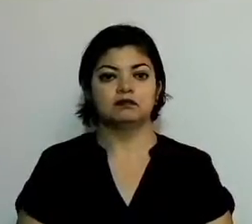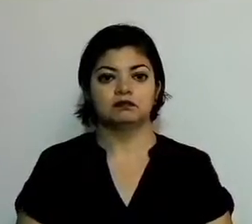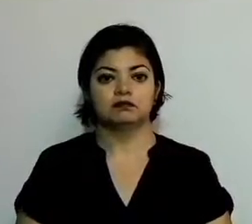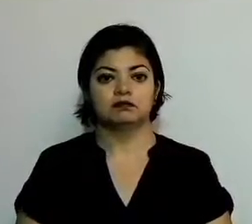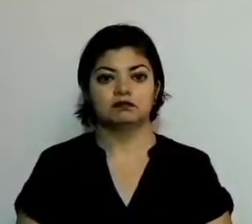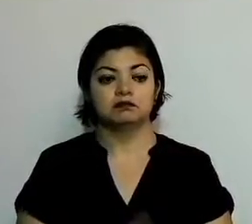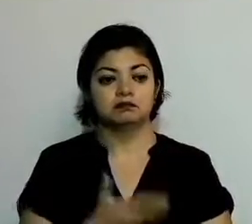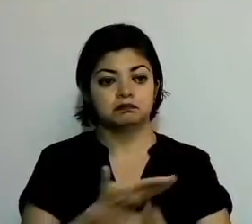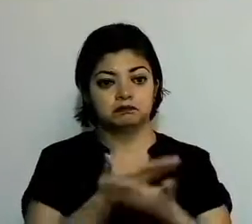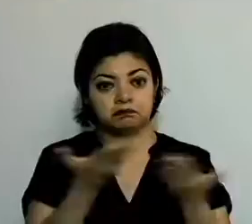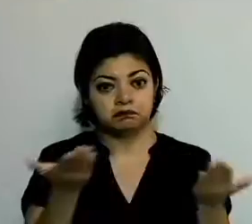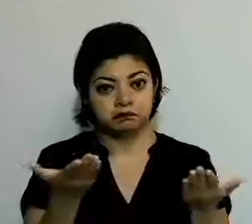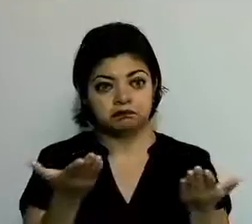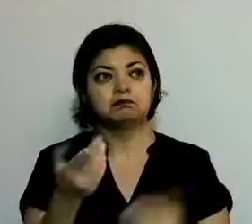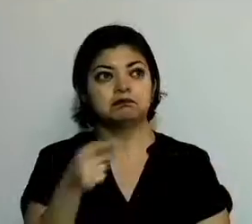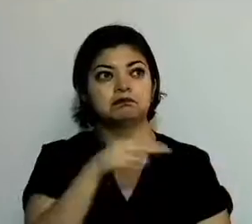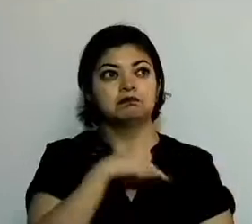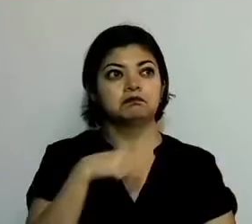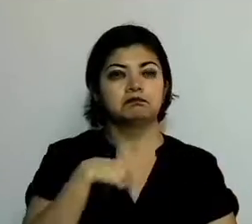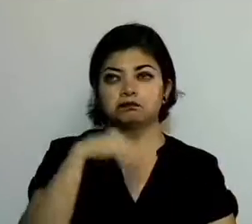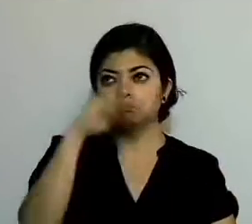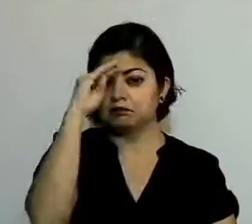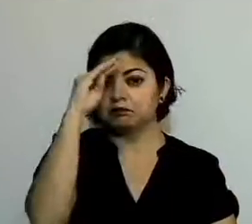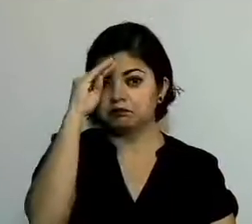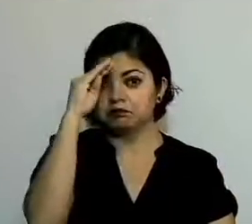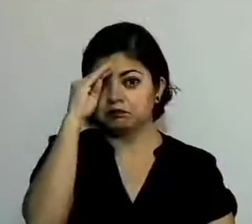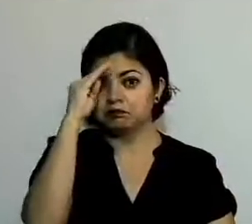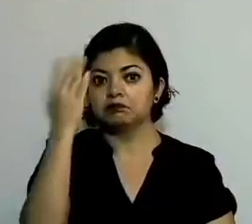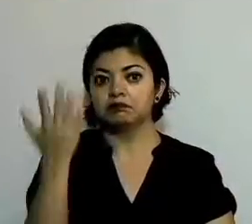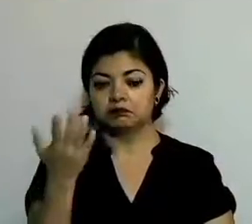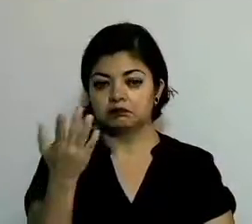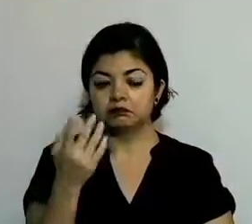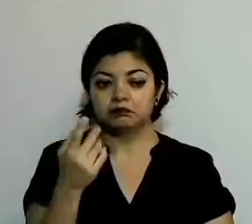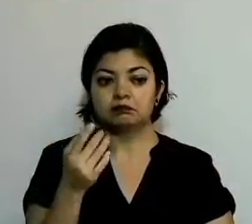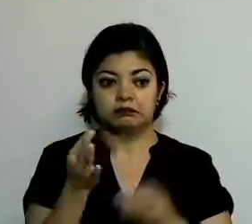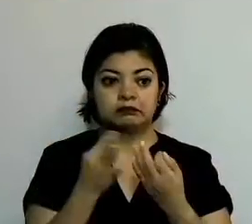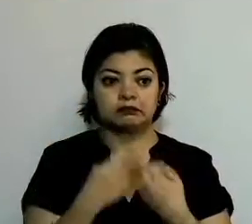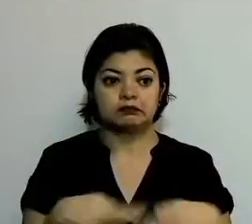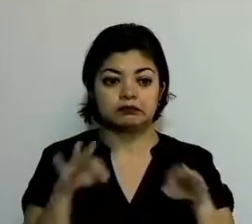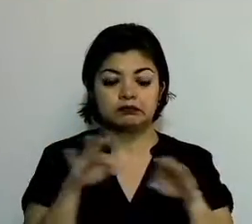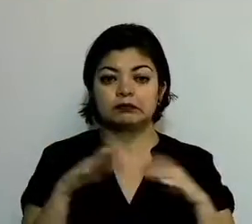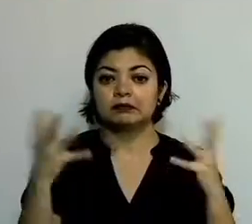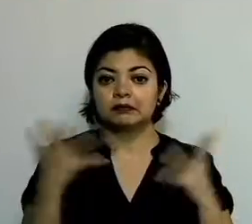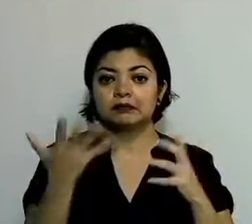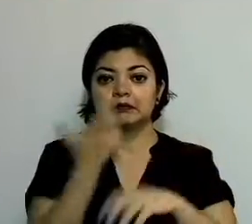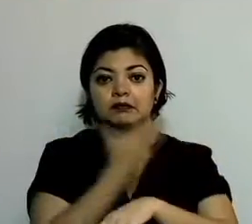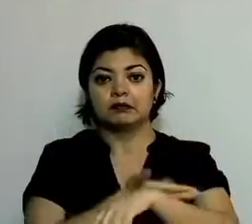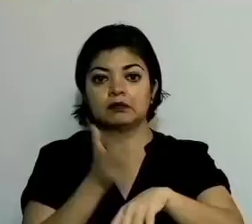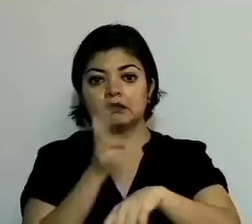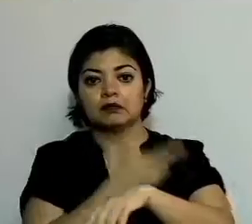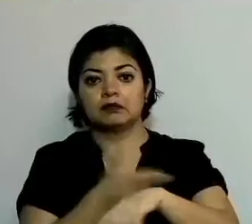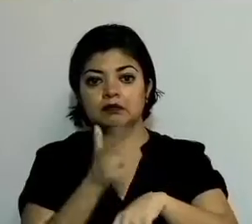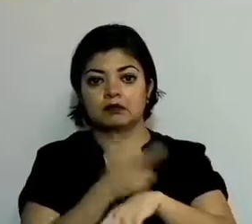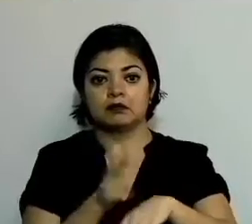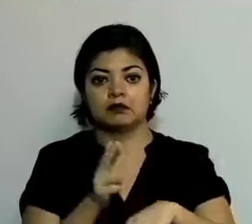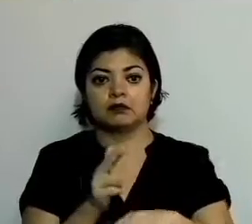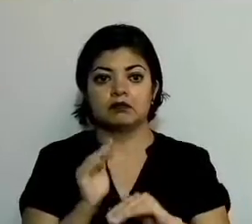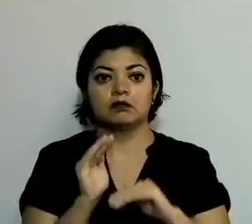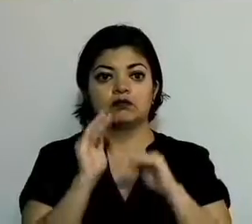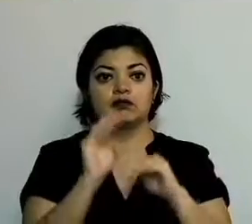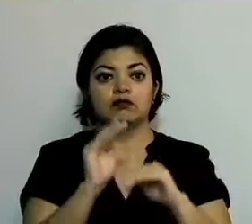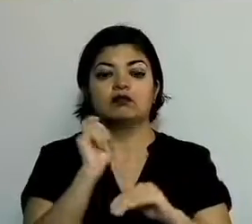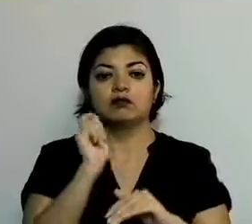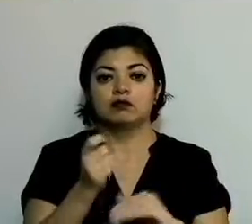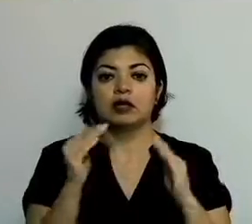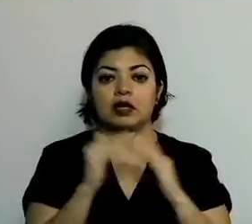Estimamos conveniente que se establezca la posibilidad de realizar trámites referentes a casas